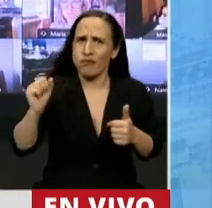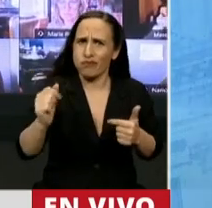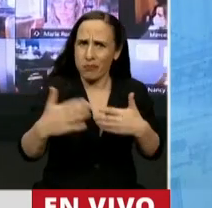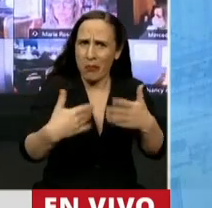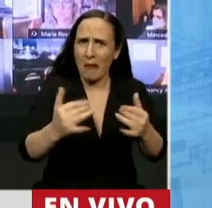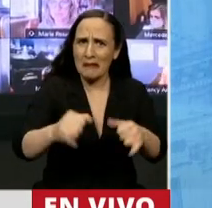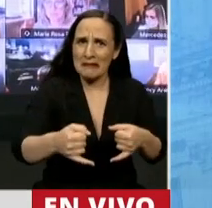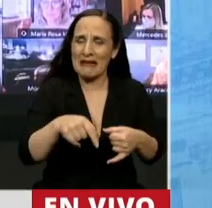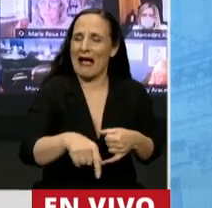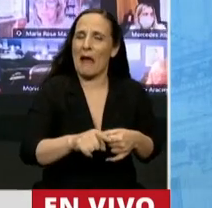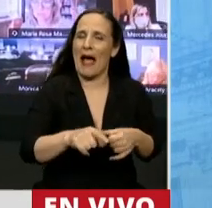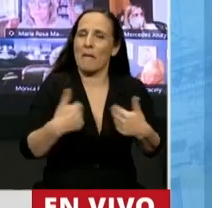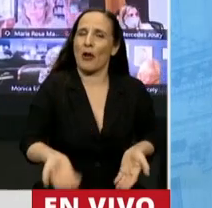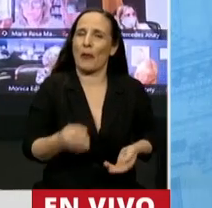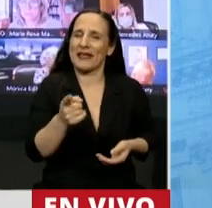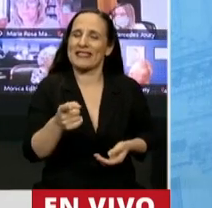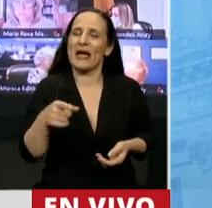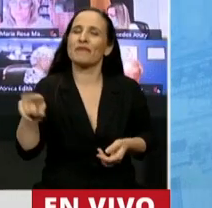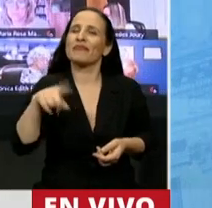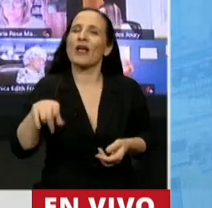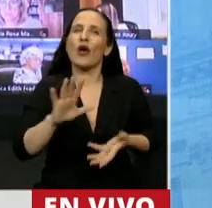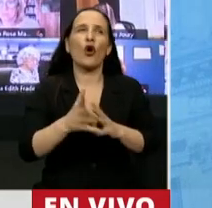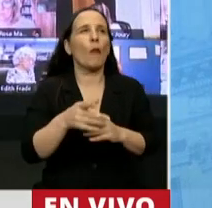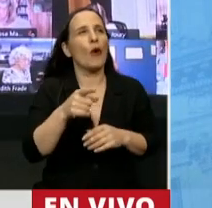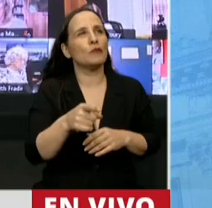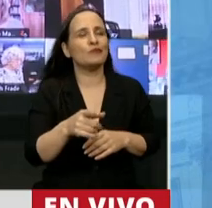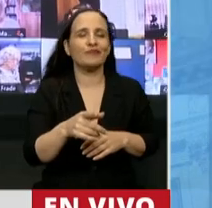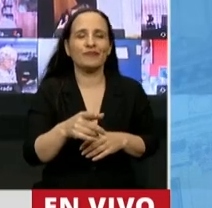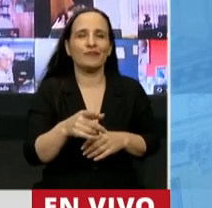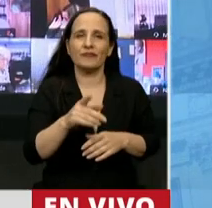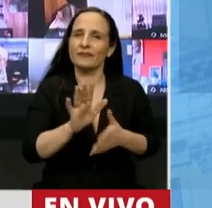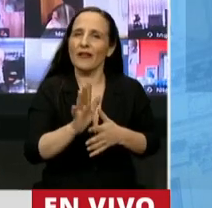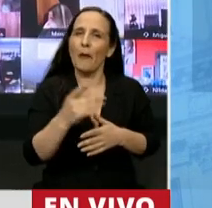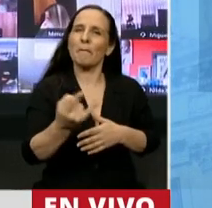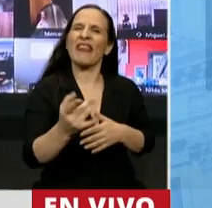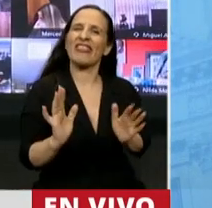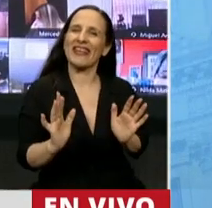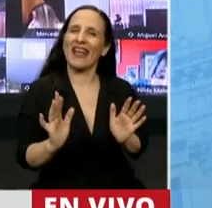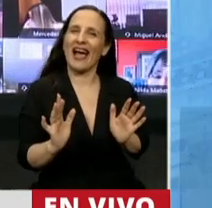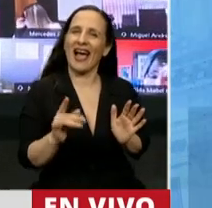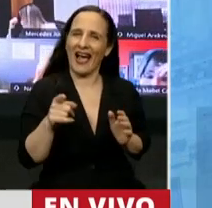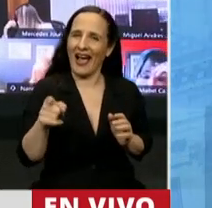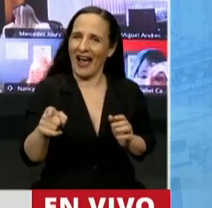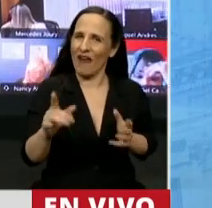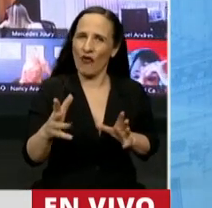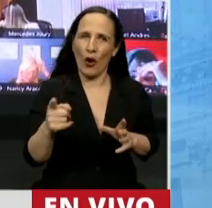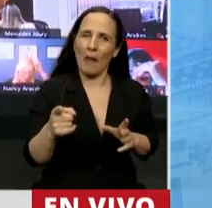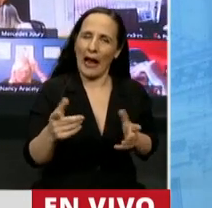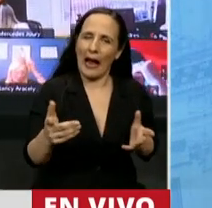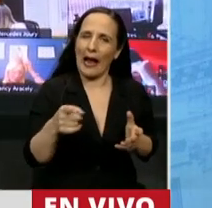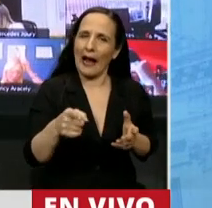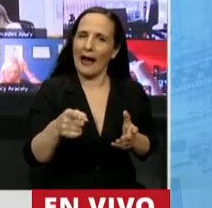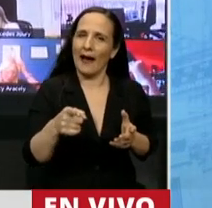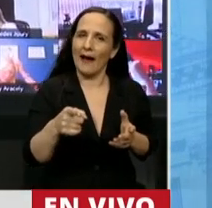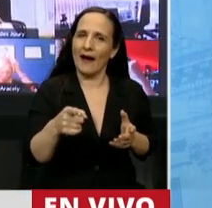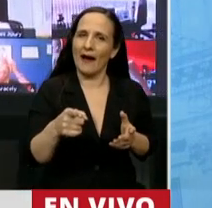Con un desprecio, con una mentira que quedó evidente, con la forma desaprensiva en que trataron